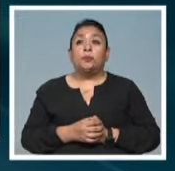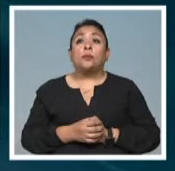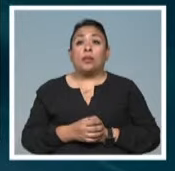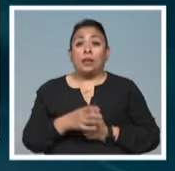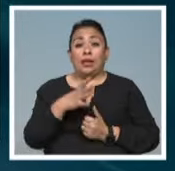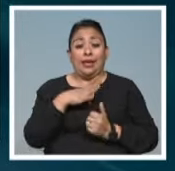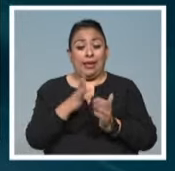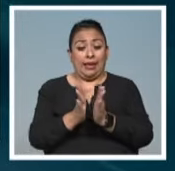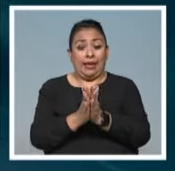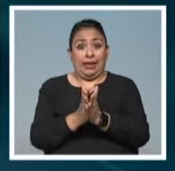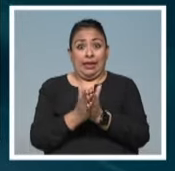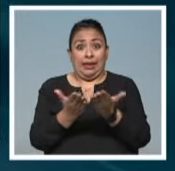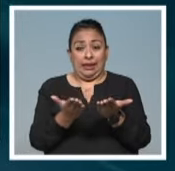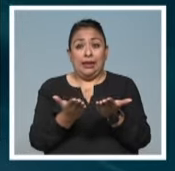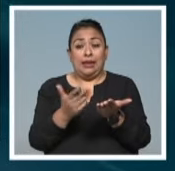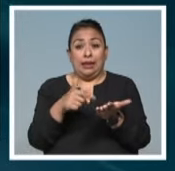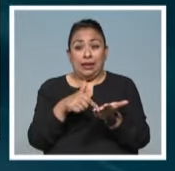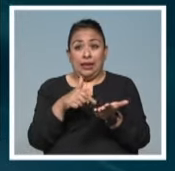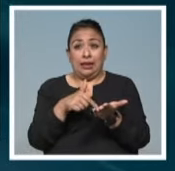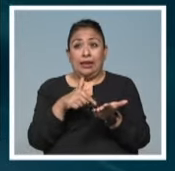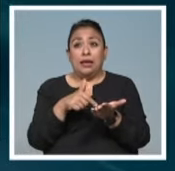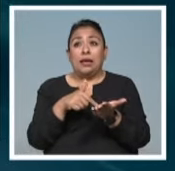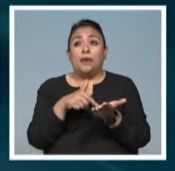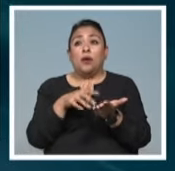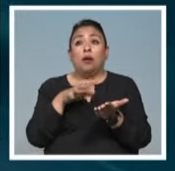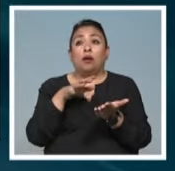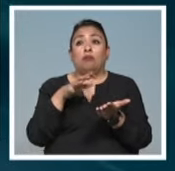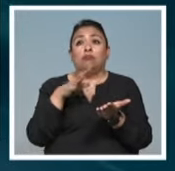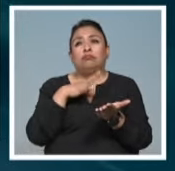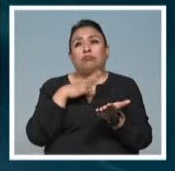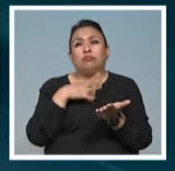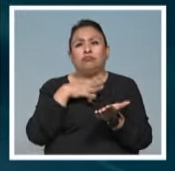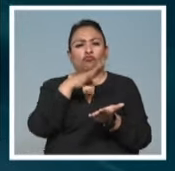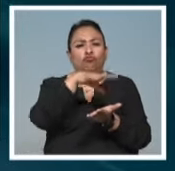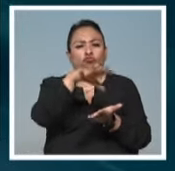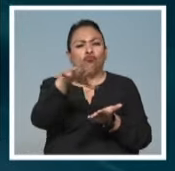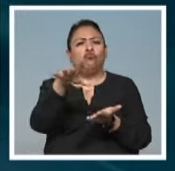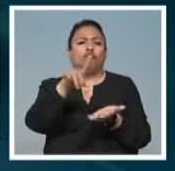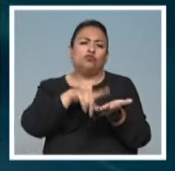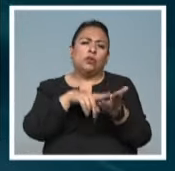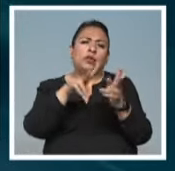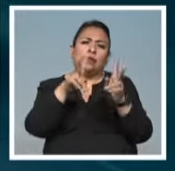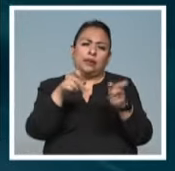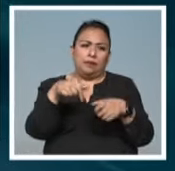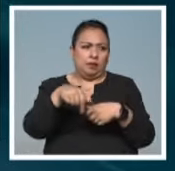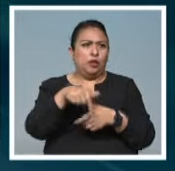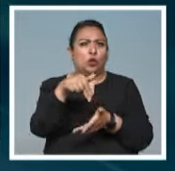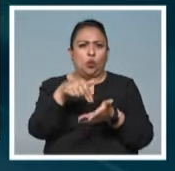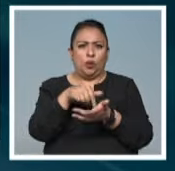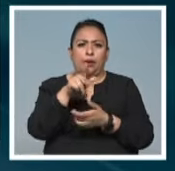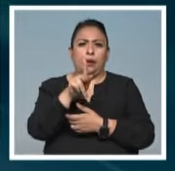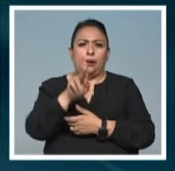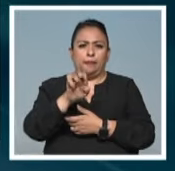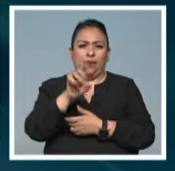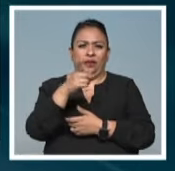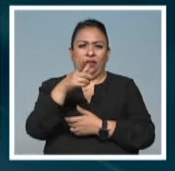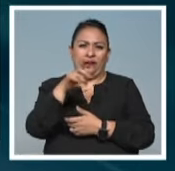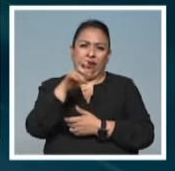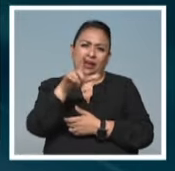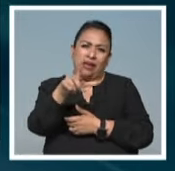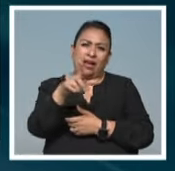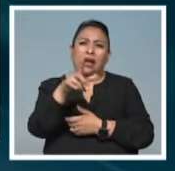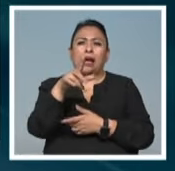Tenemos libros alrededor de, como que todos tienen temas del Pedregal desde